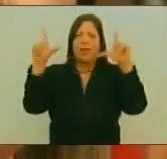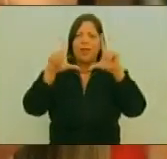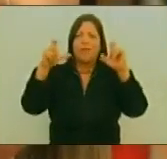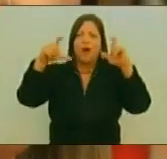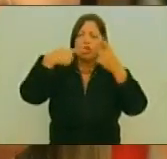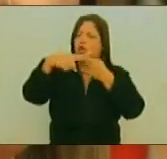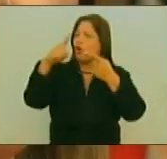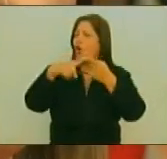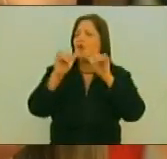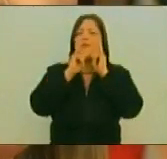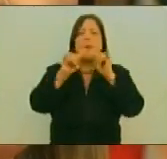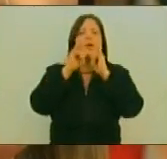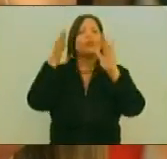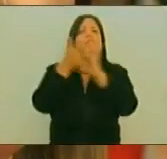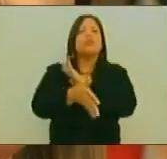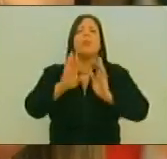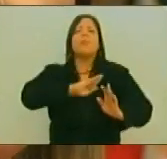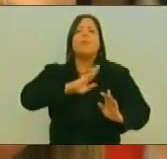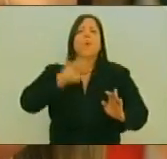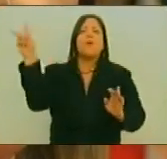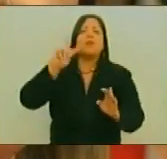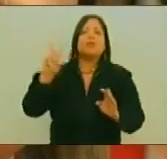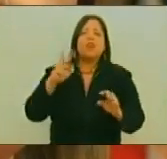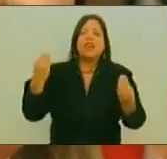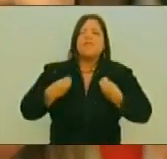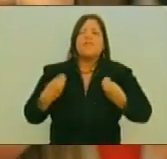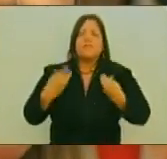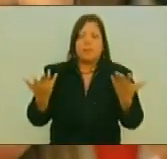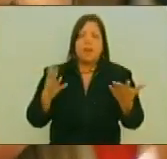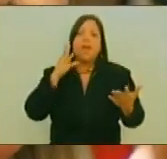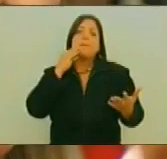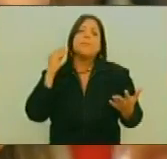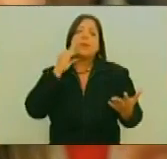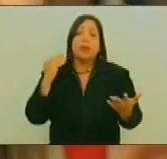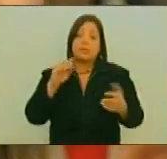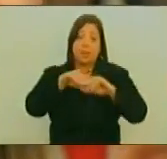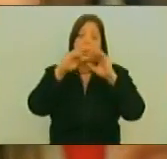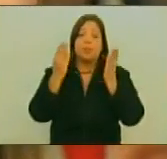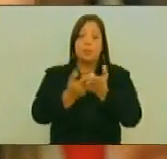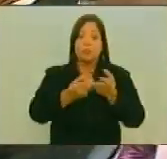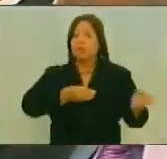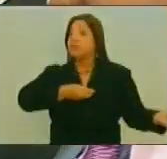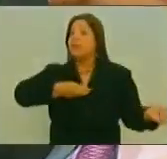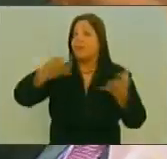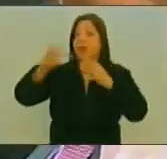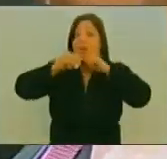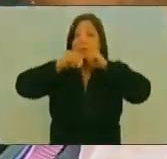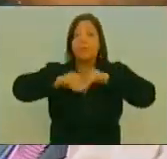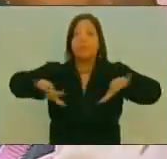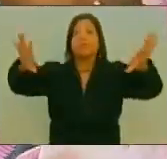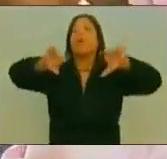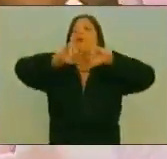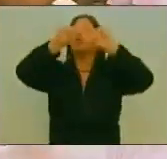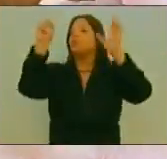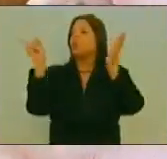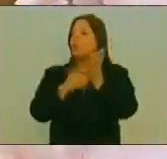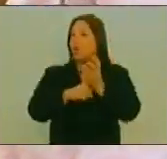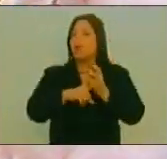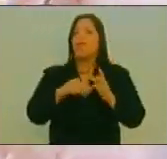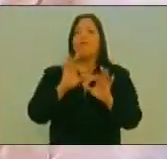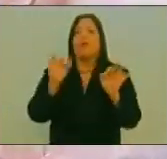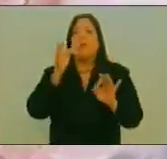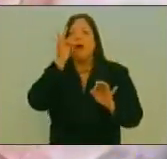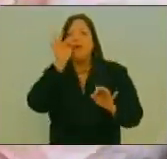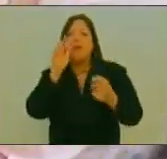Toda La Información Necesaria A Estos Compañeros Y Compañeras Del Mundo Para Que Se Difunda Por Todas Las Vías